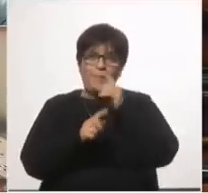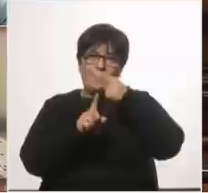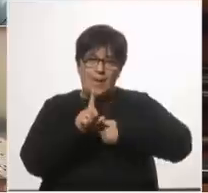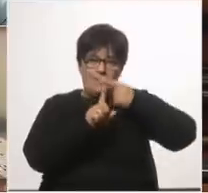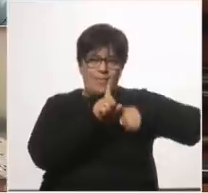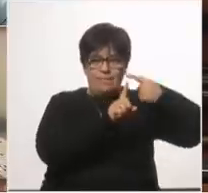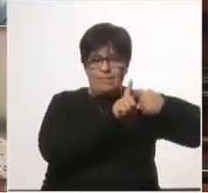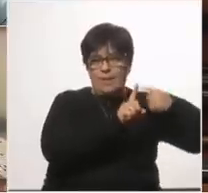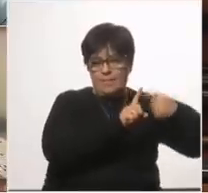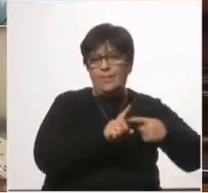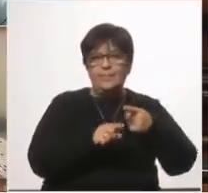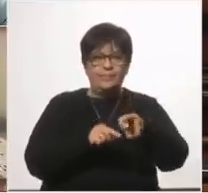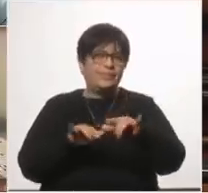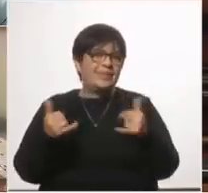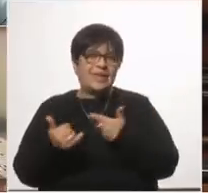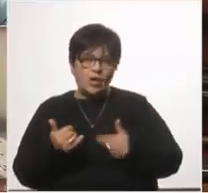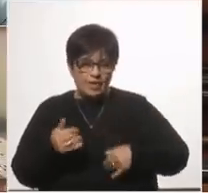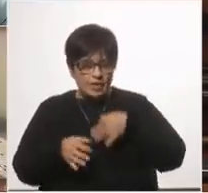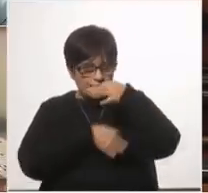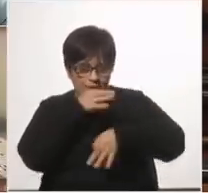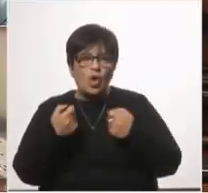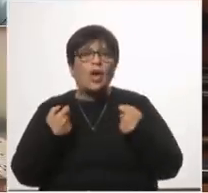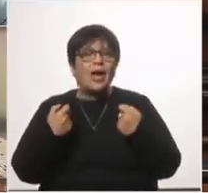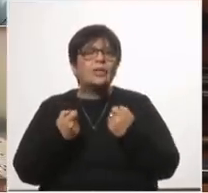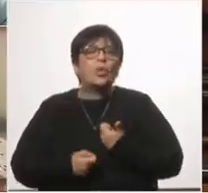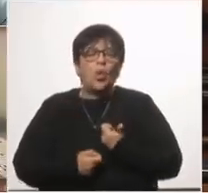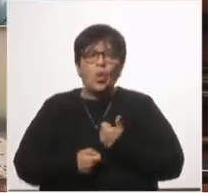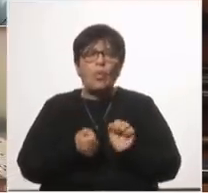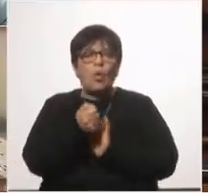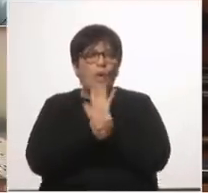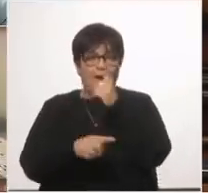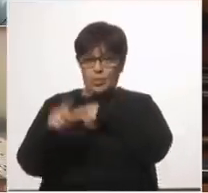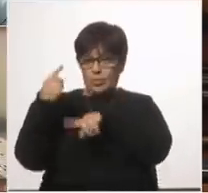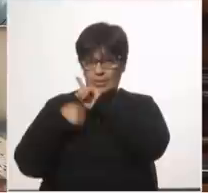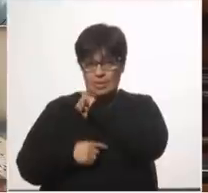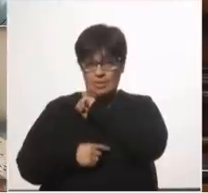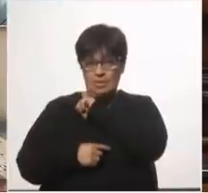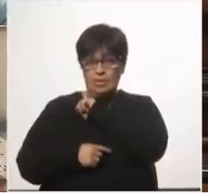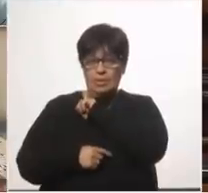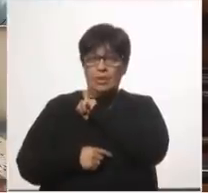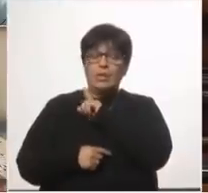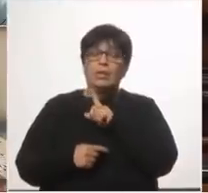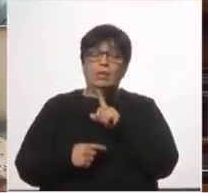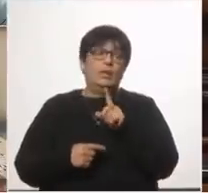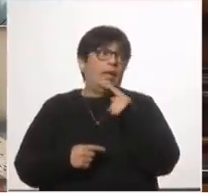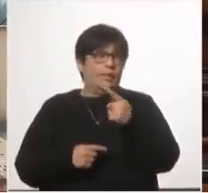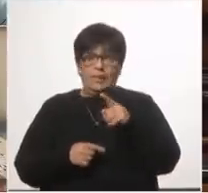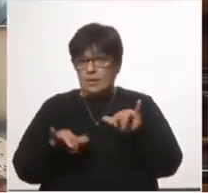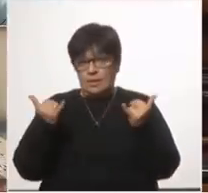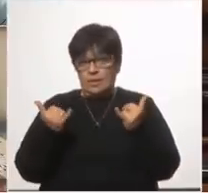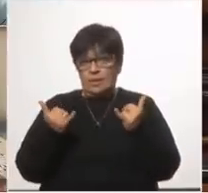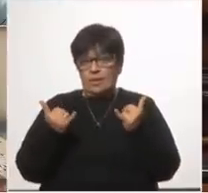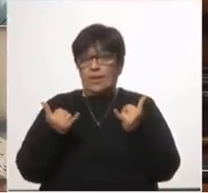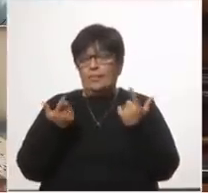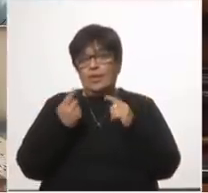el gobierno rendió cuentas del gasto COVID en 2020 y como dije hoy si